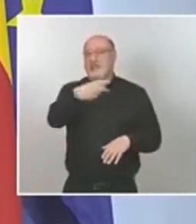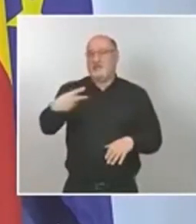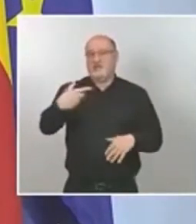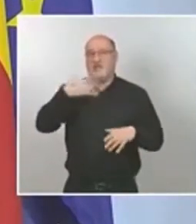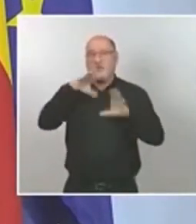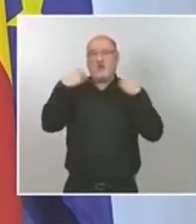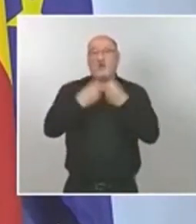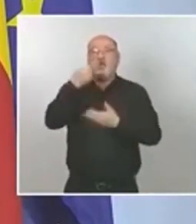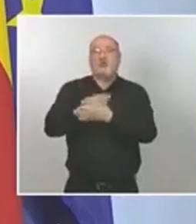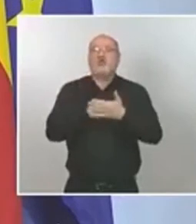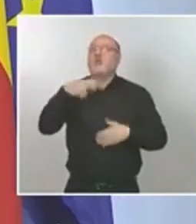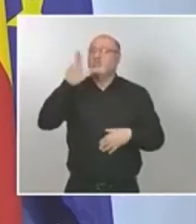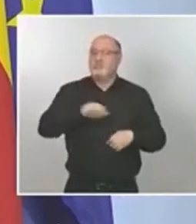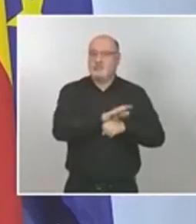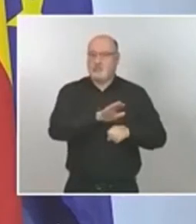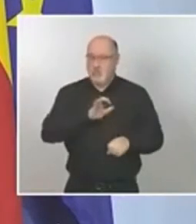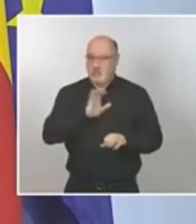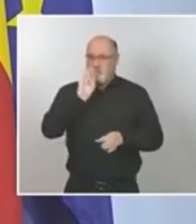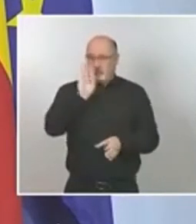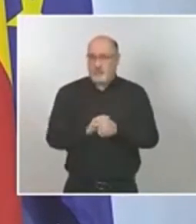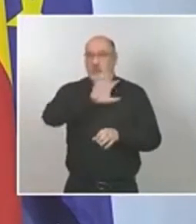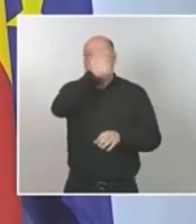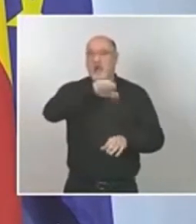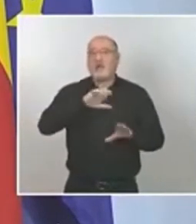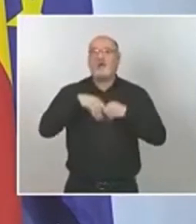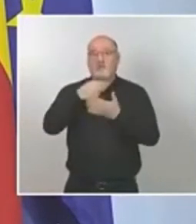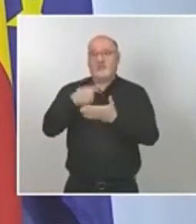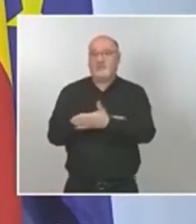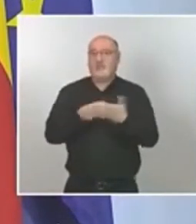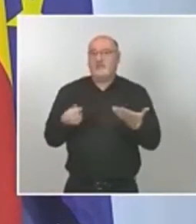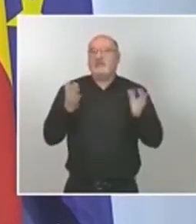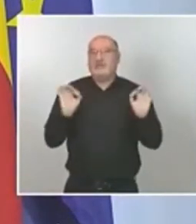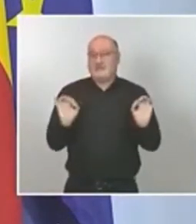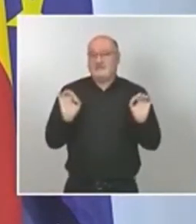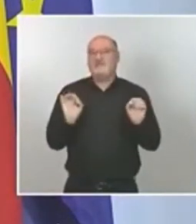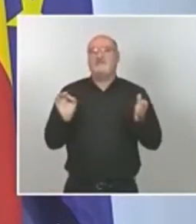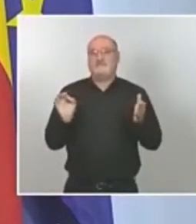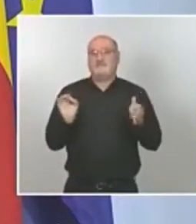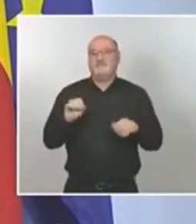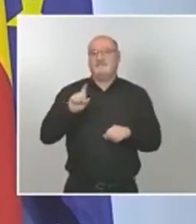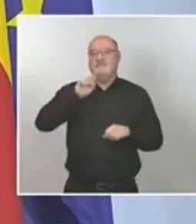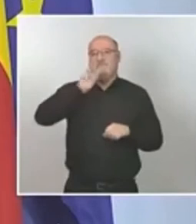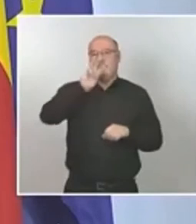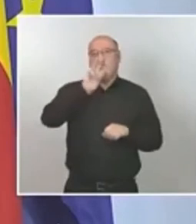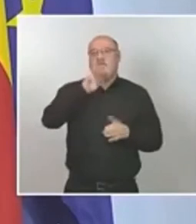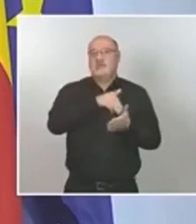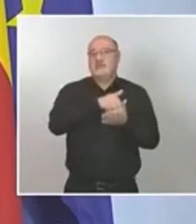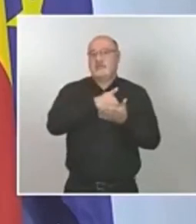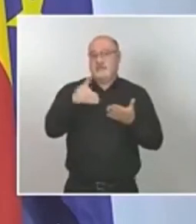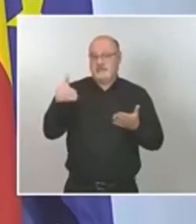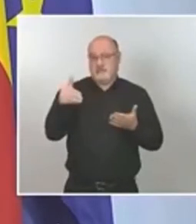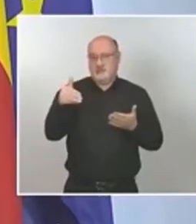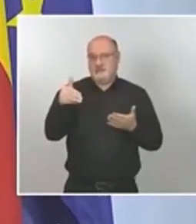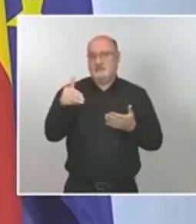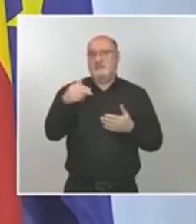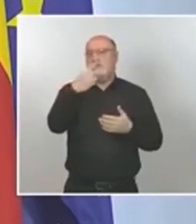confirmados por las comunidades autónomas y notificados al ministerio es de 3 millones casi 230